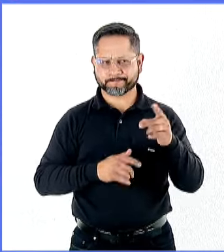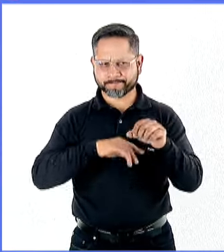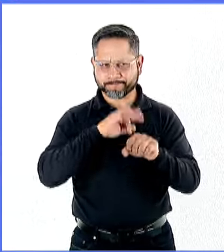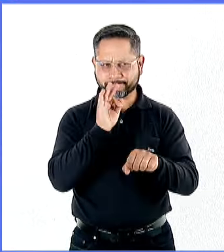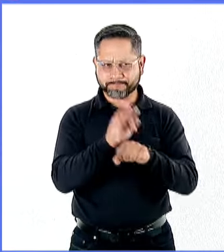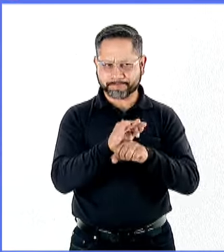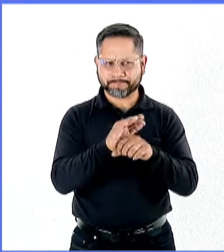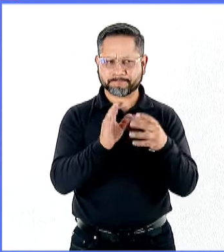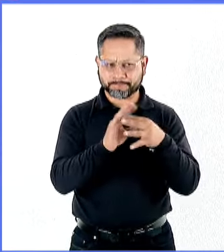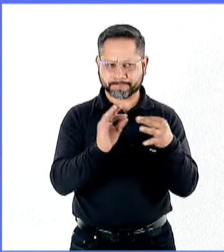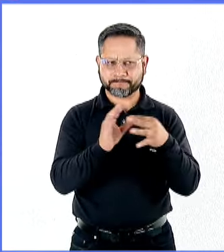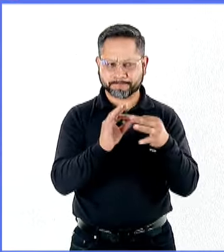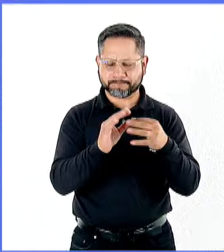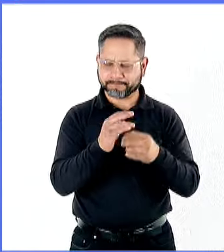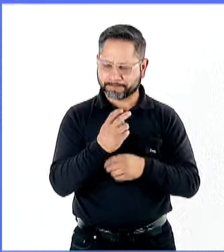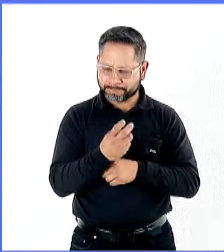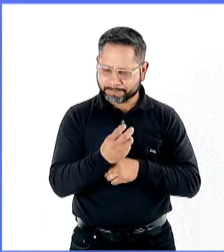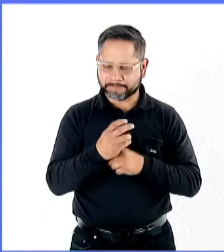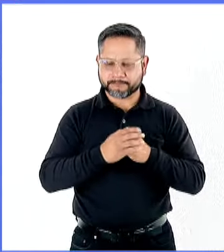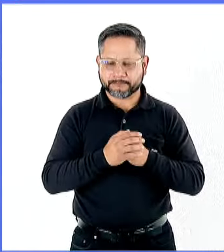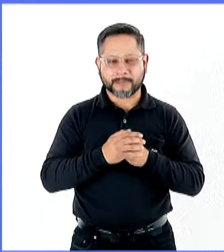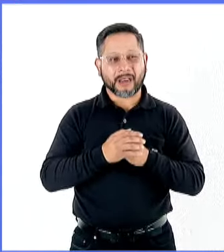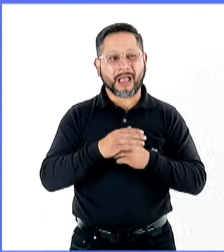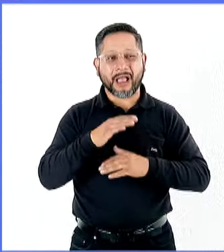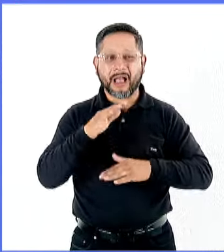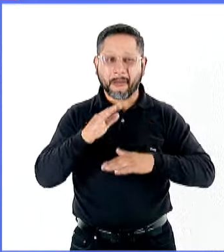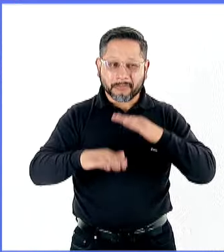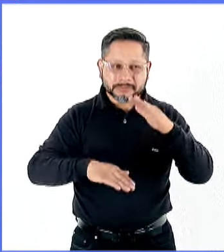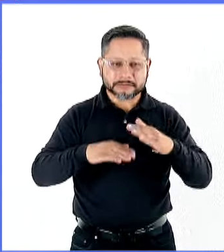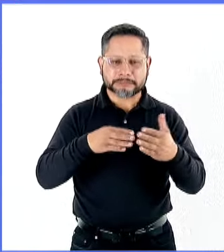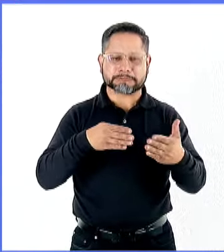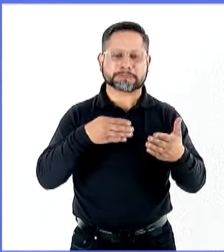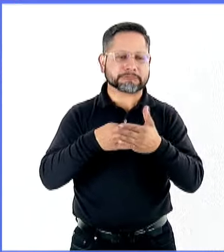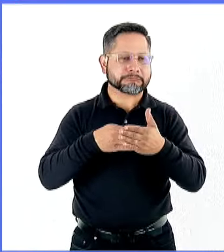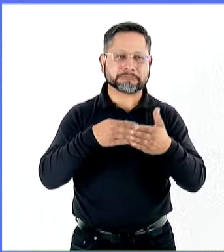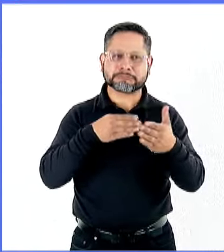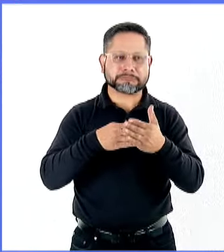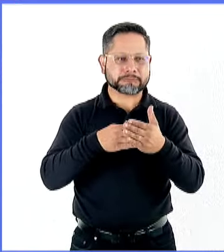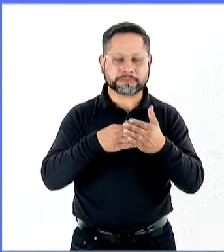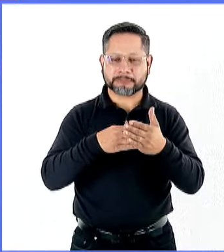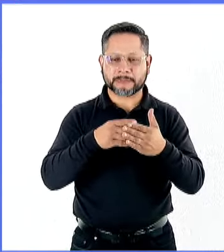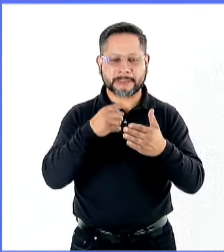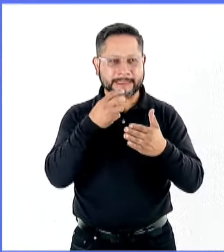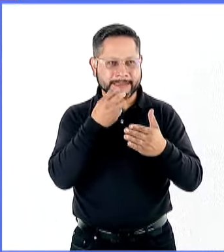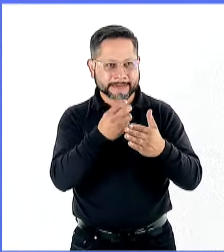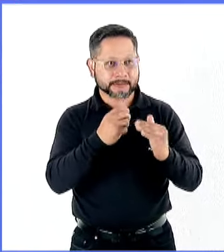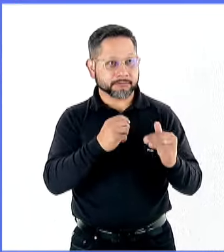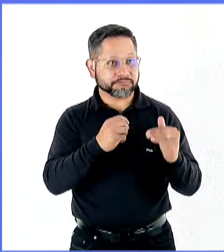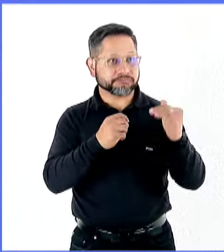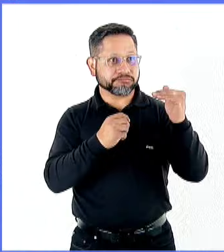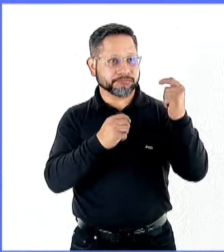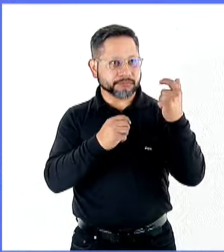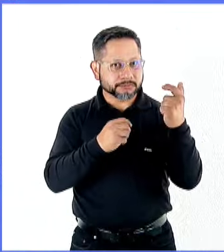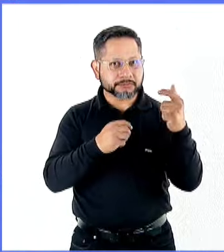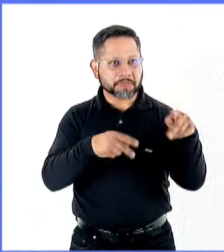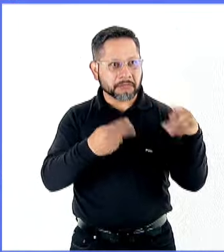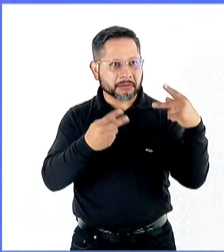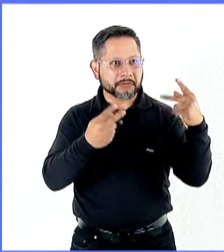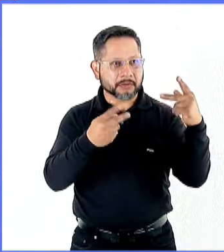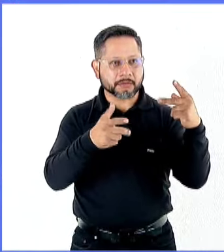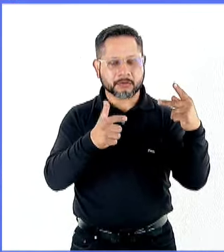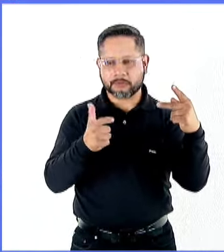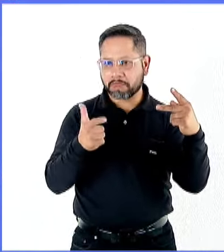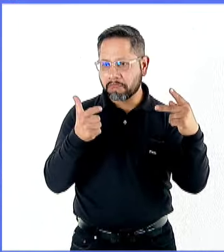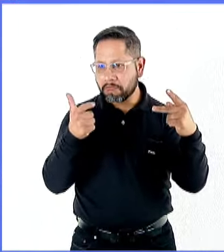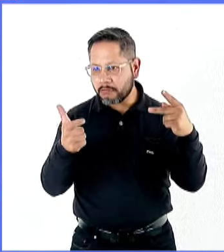beneficios que se quedan ahí justo limitados, digamos, por los actores principales que son los empresarios,